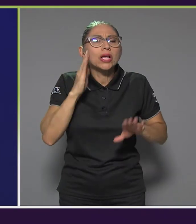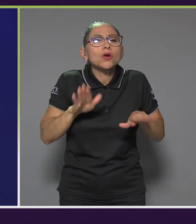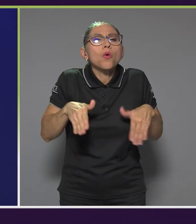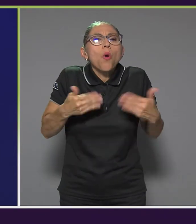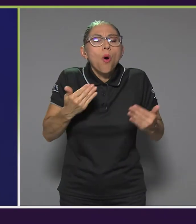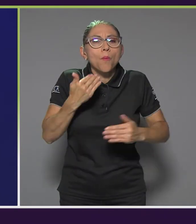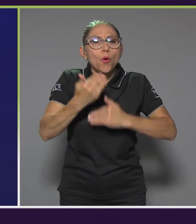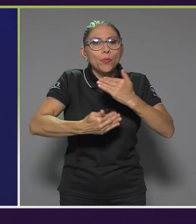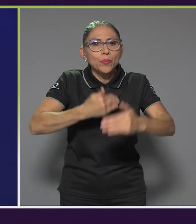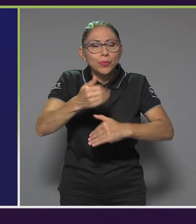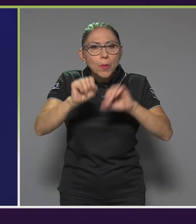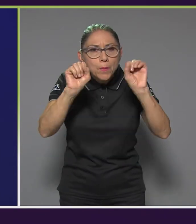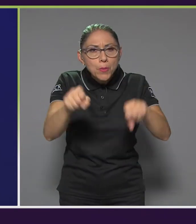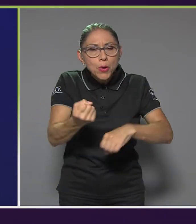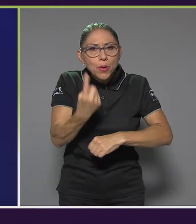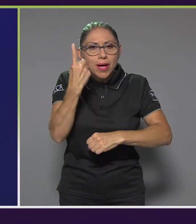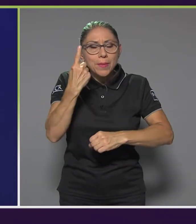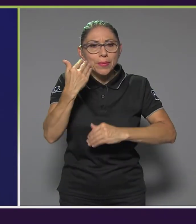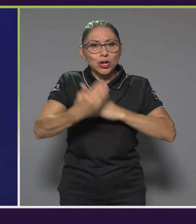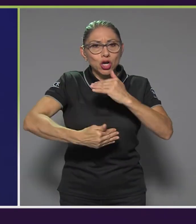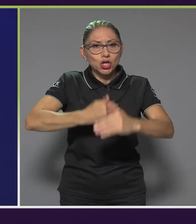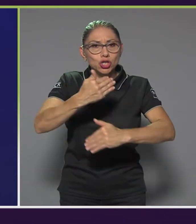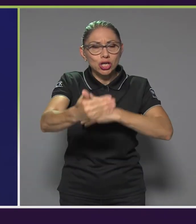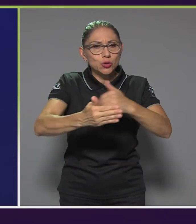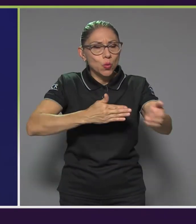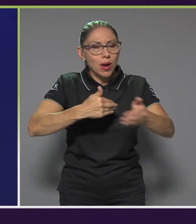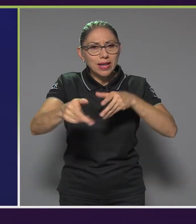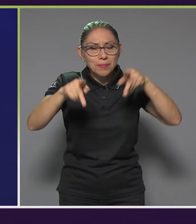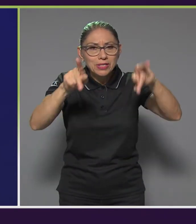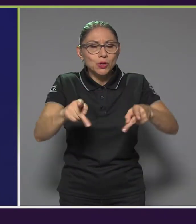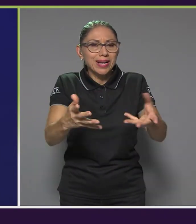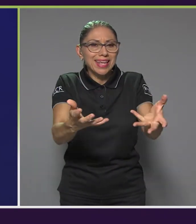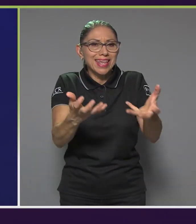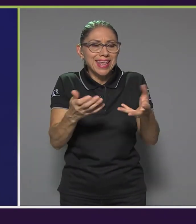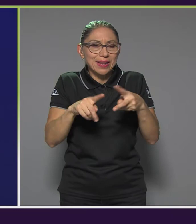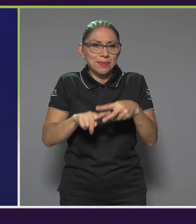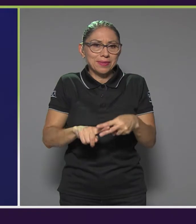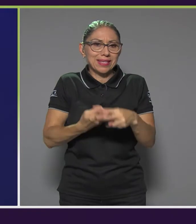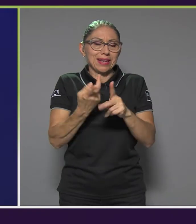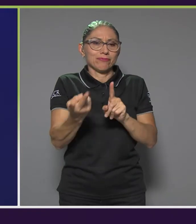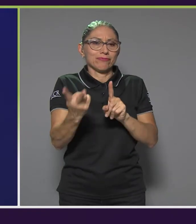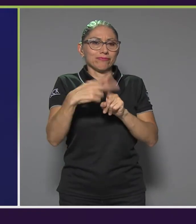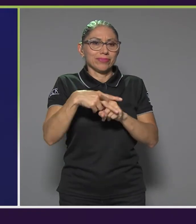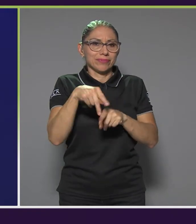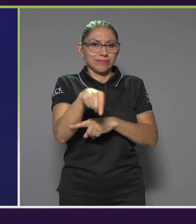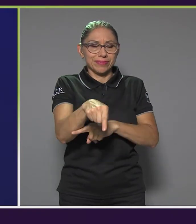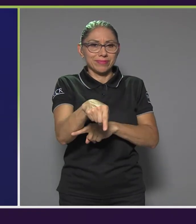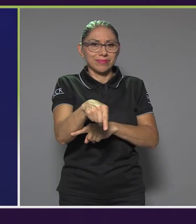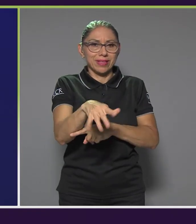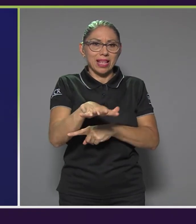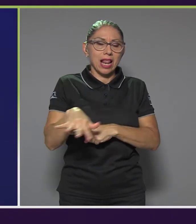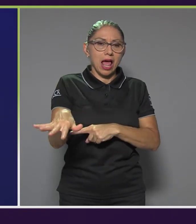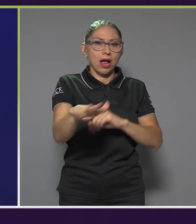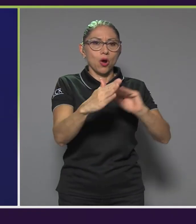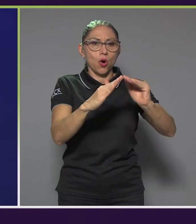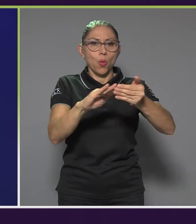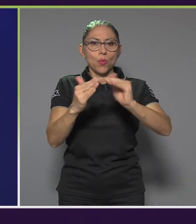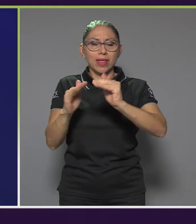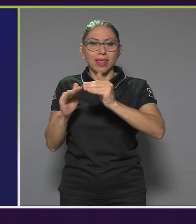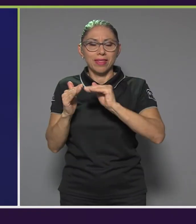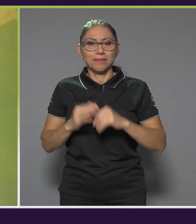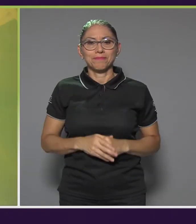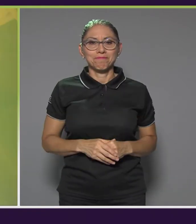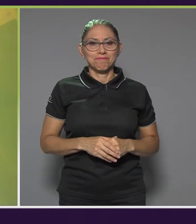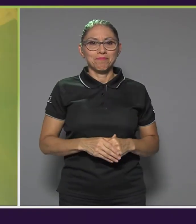claridad todo el proceso para cualquier persona que quiera empezar a implementar la iniciativa dentro de la comunidad. Exacto.